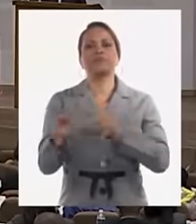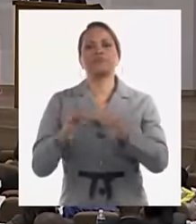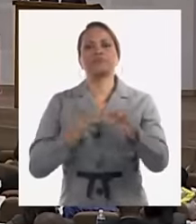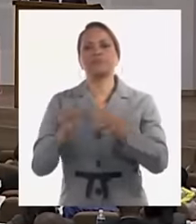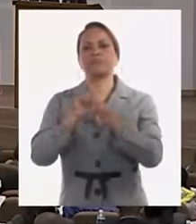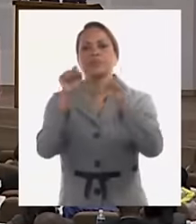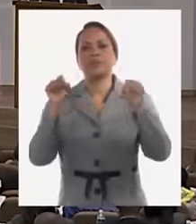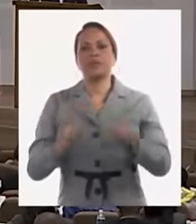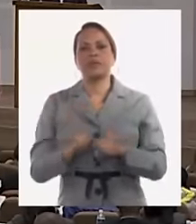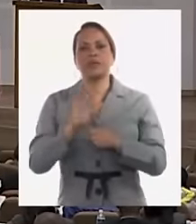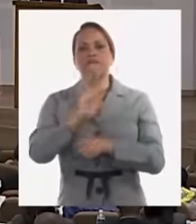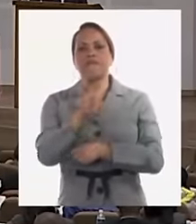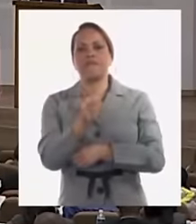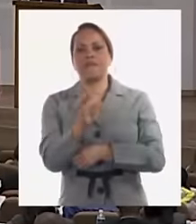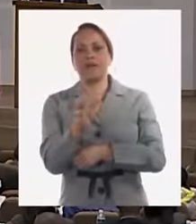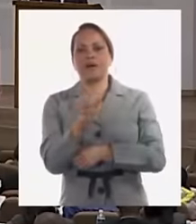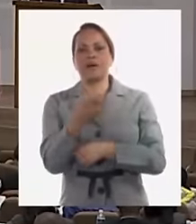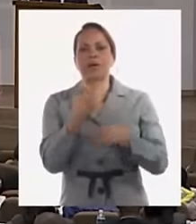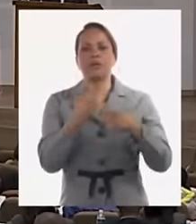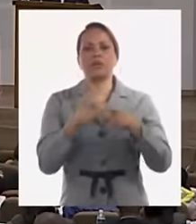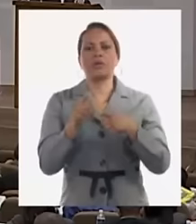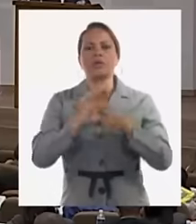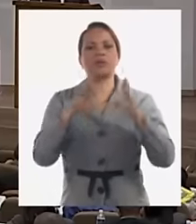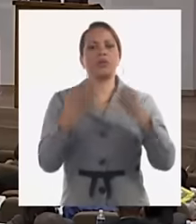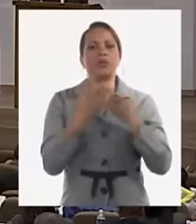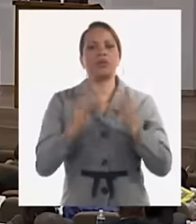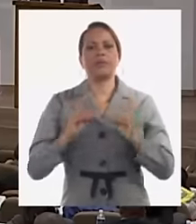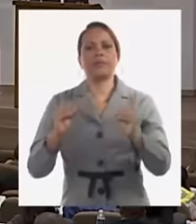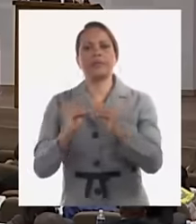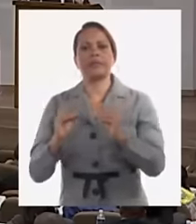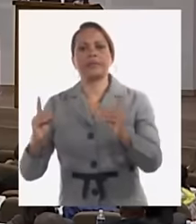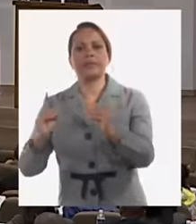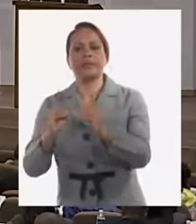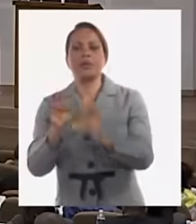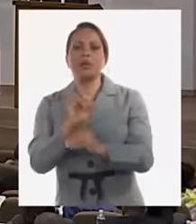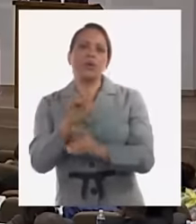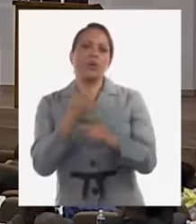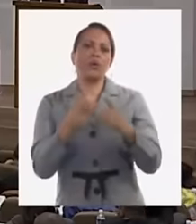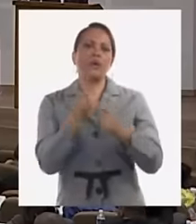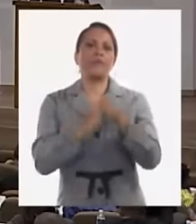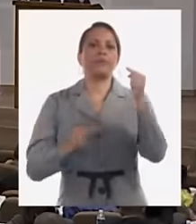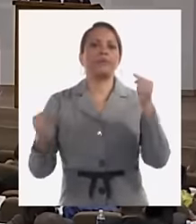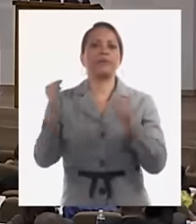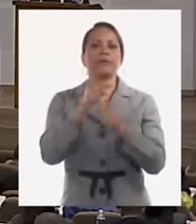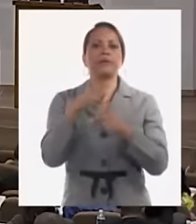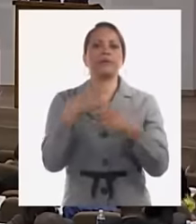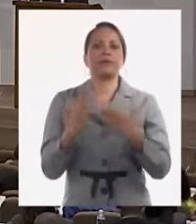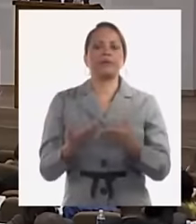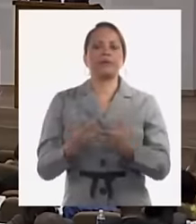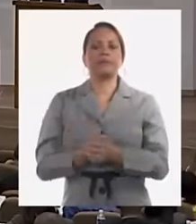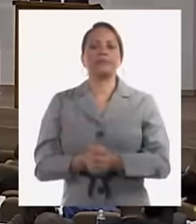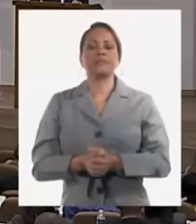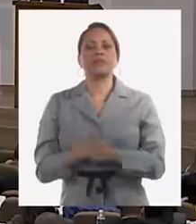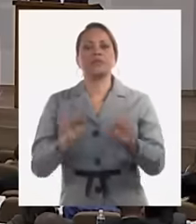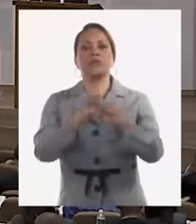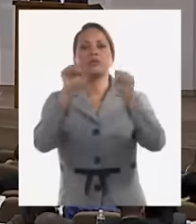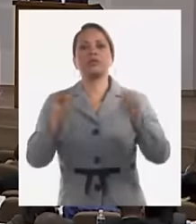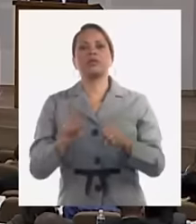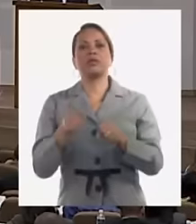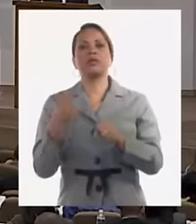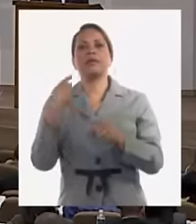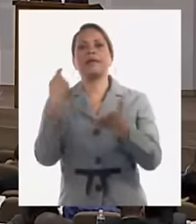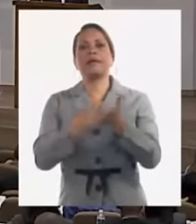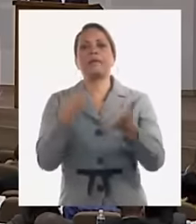sistema bancario de todas sus oficinas es igual que una prioridad tiene que ser los sistemas de pagos